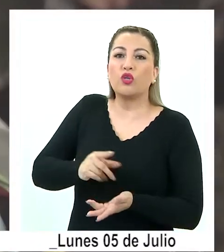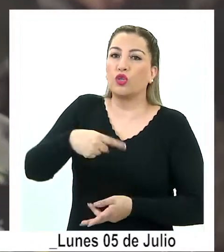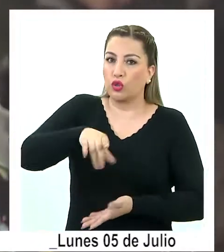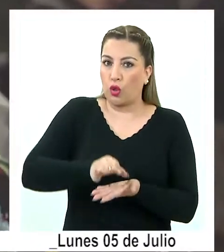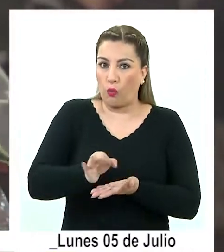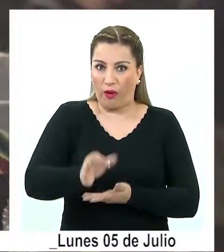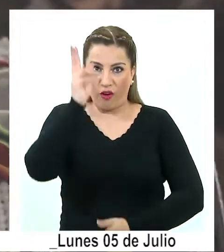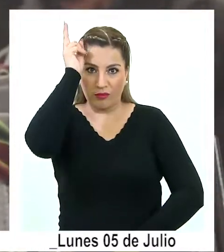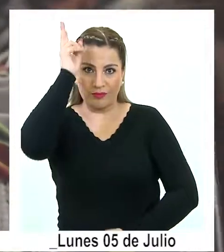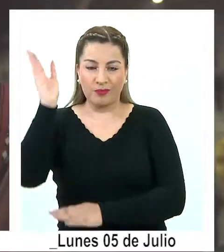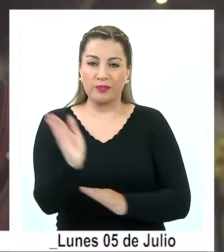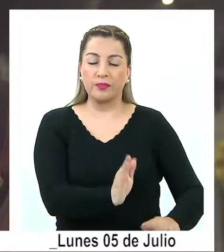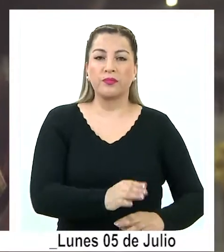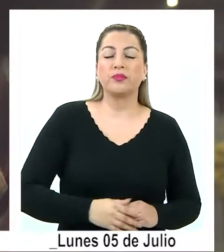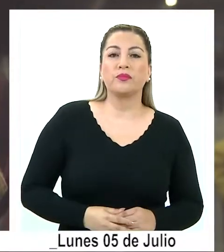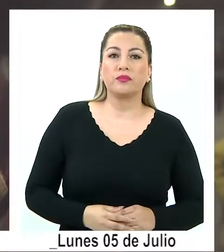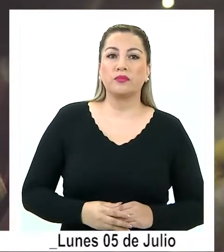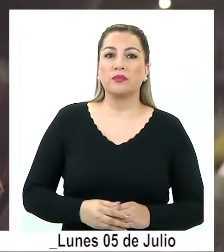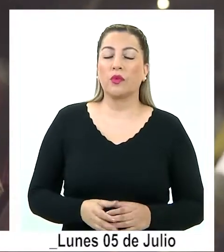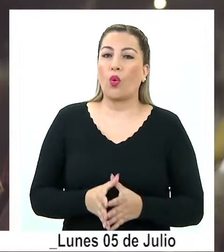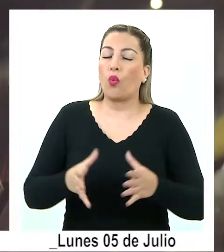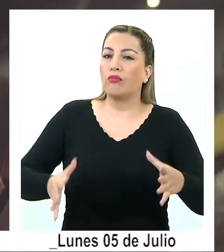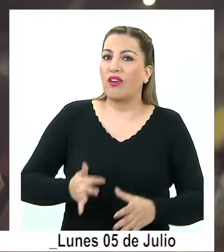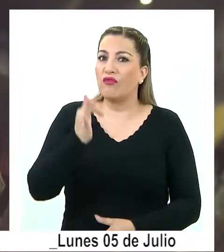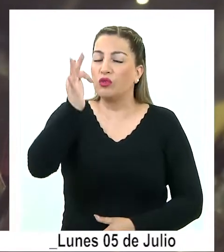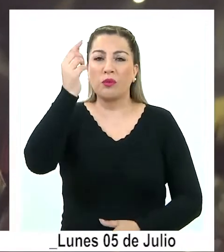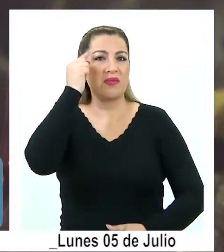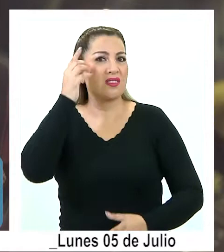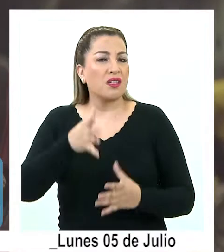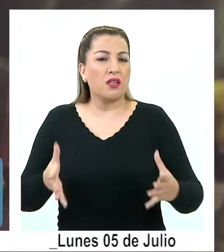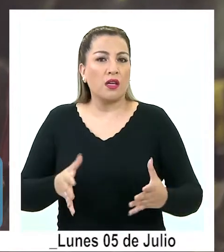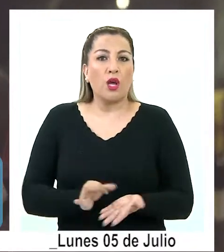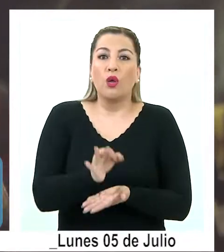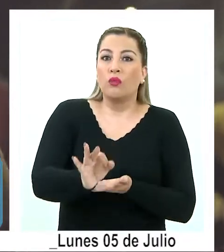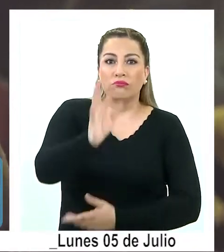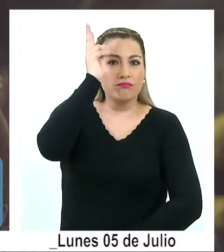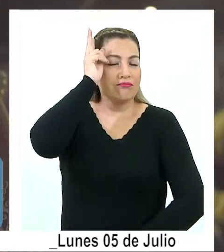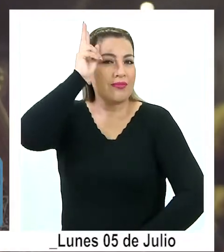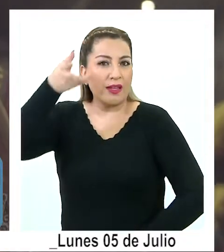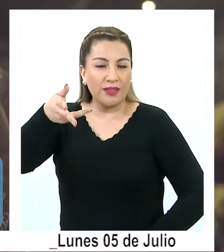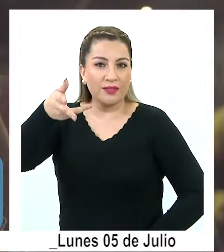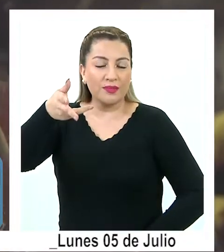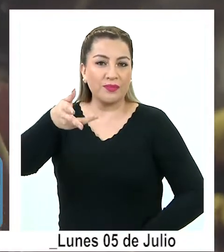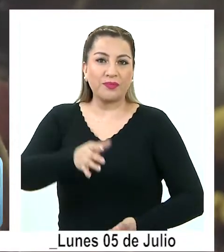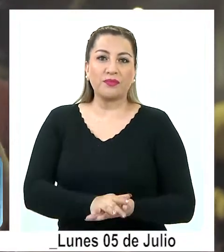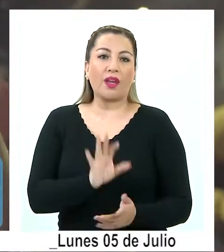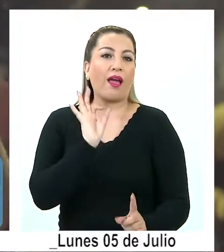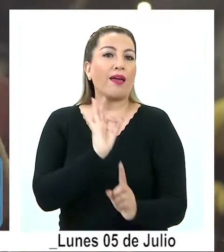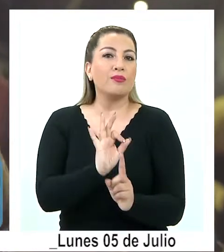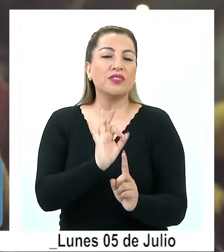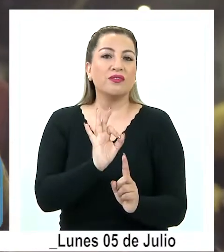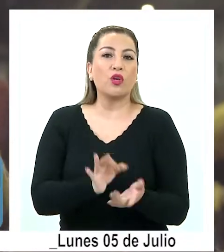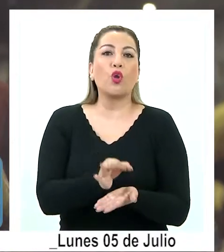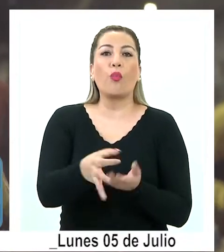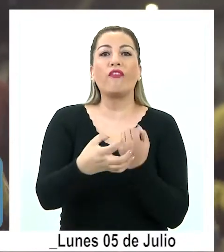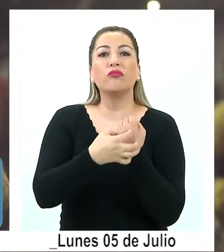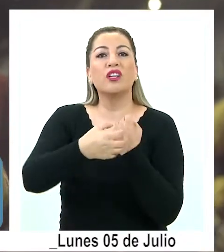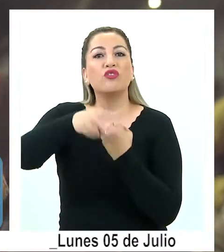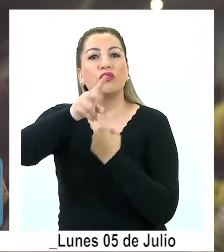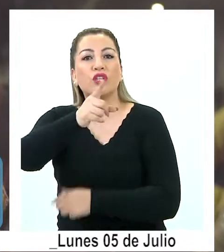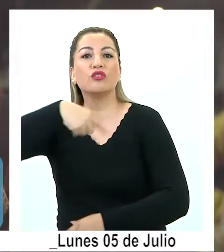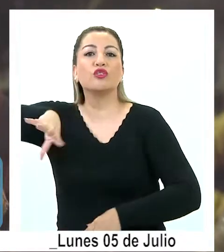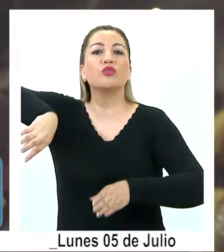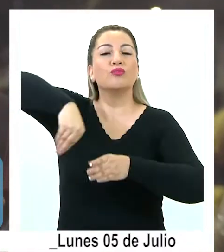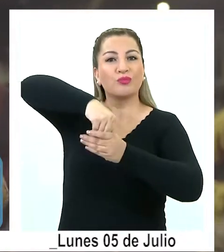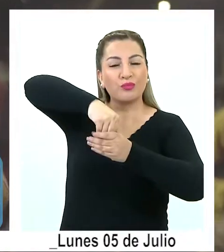originario. Las expectativas son tremendas respecto de cómo también los pueblos originarios, en particular los pueblos del